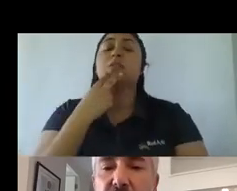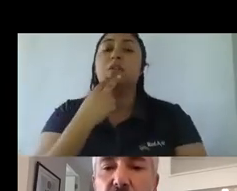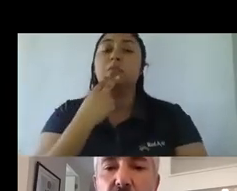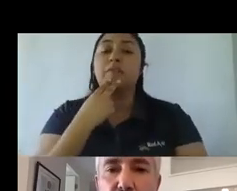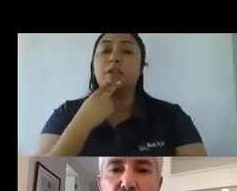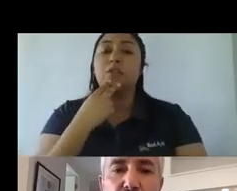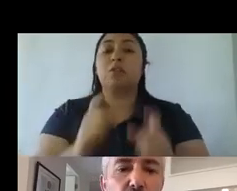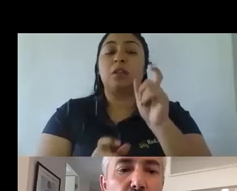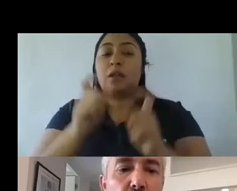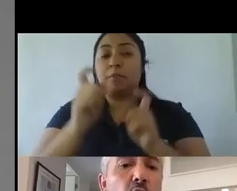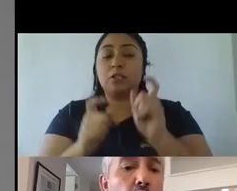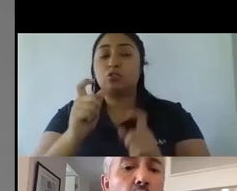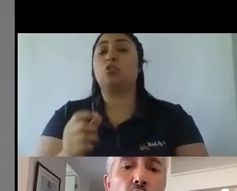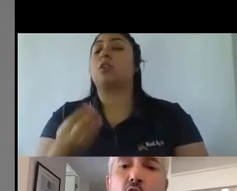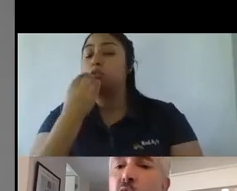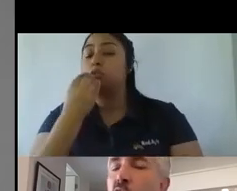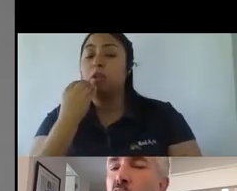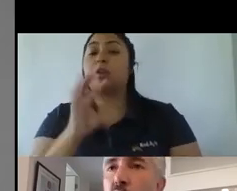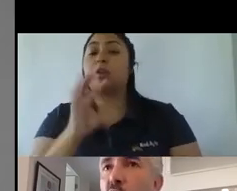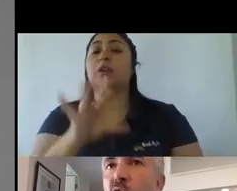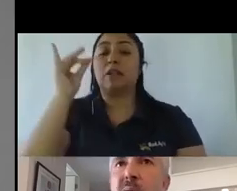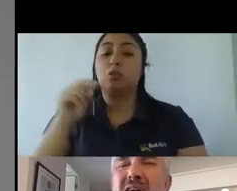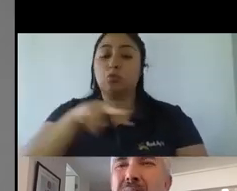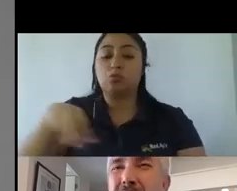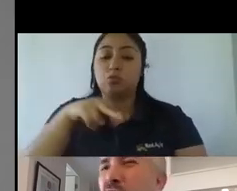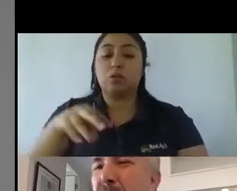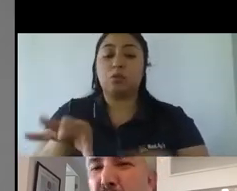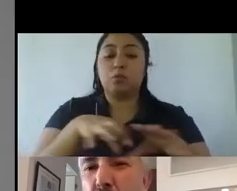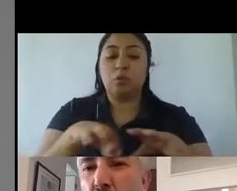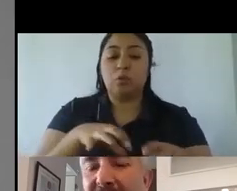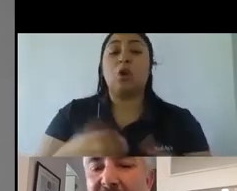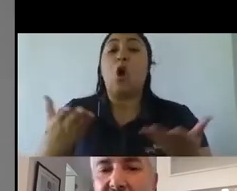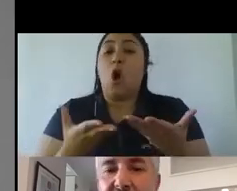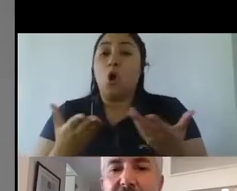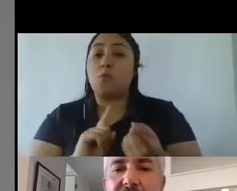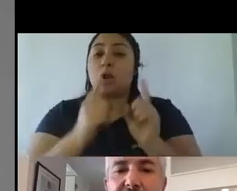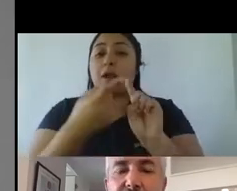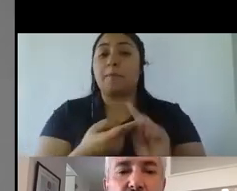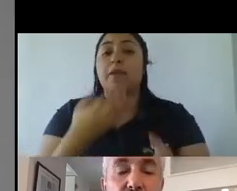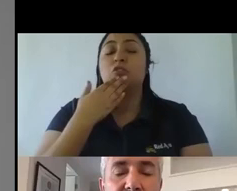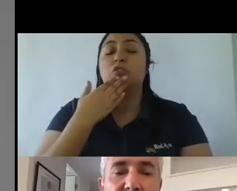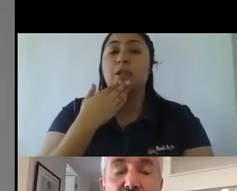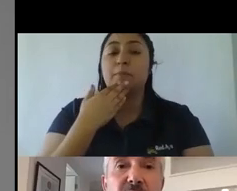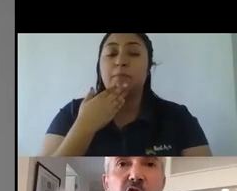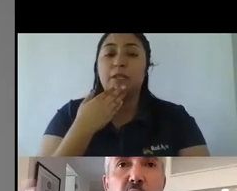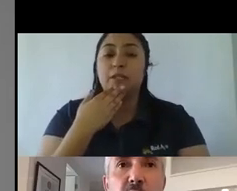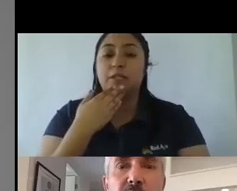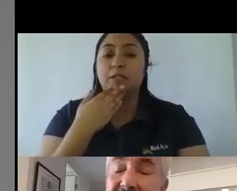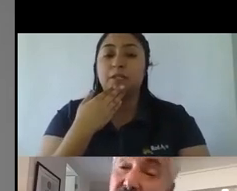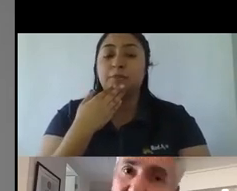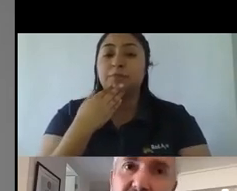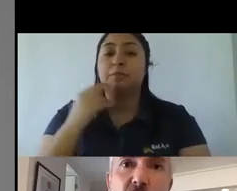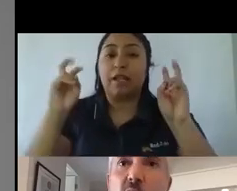prefiriendo nuestros productos o cómo vamos cambiando también un poco el eje de conceptos como